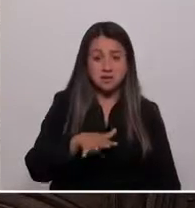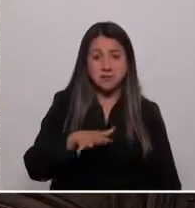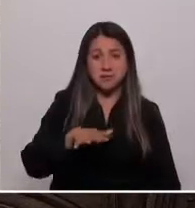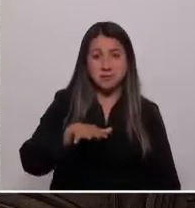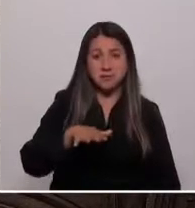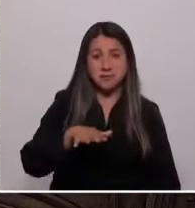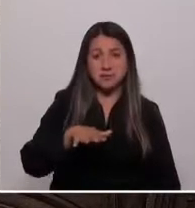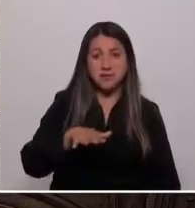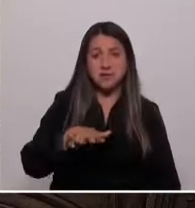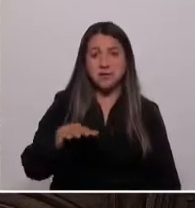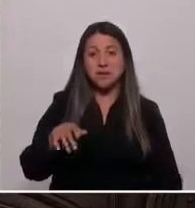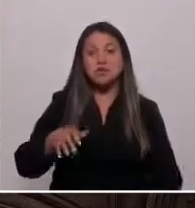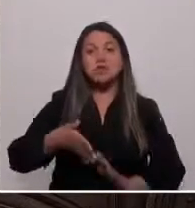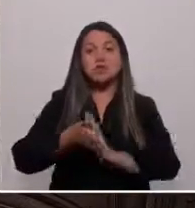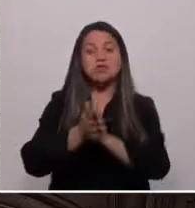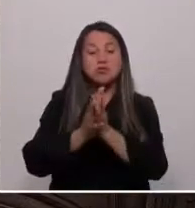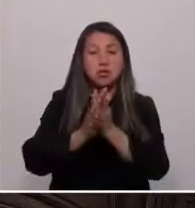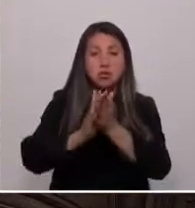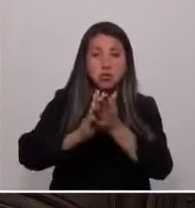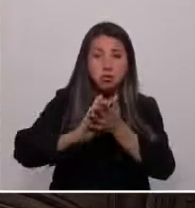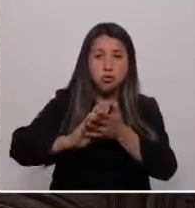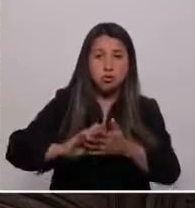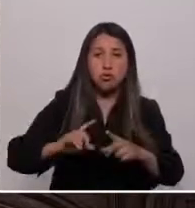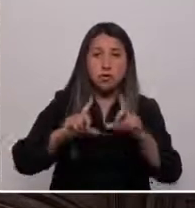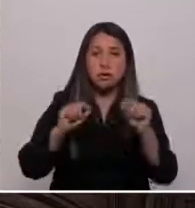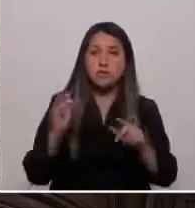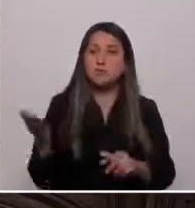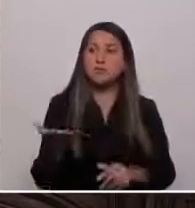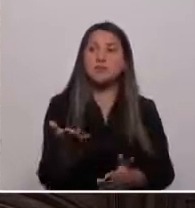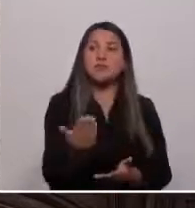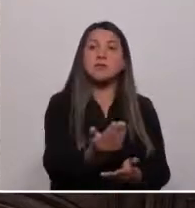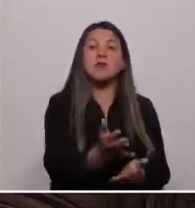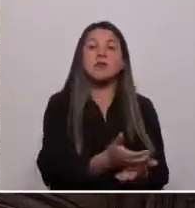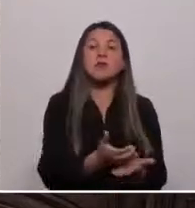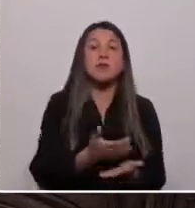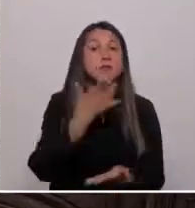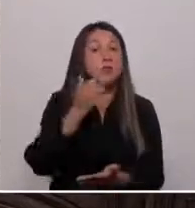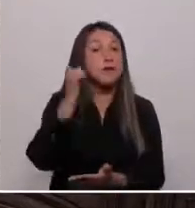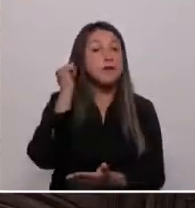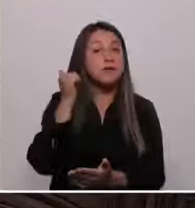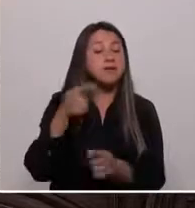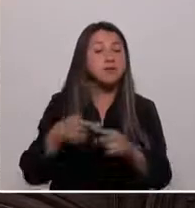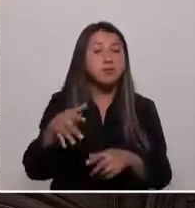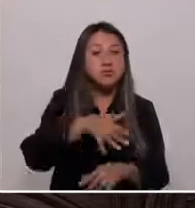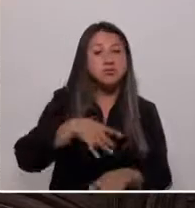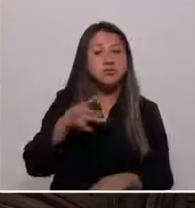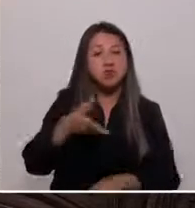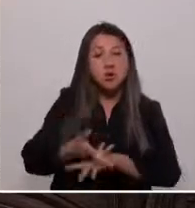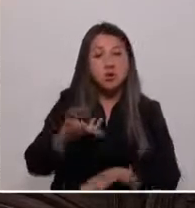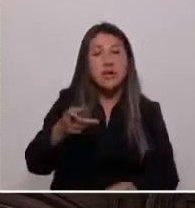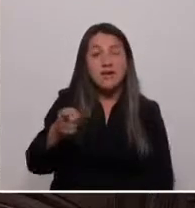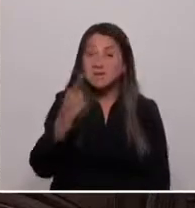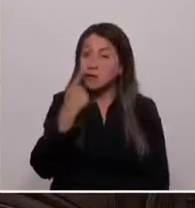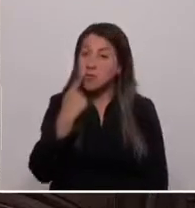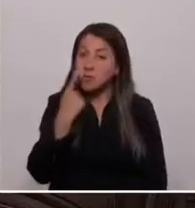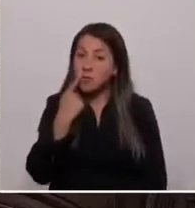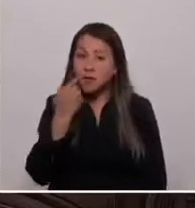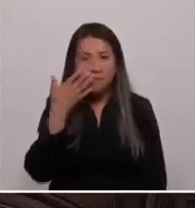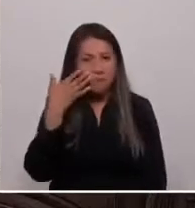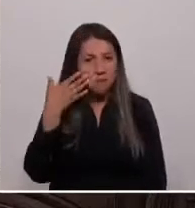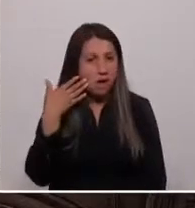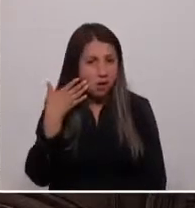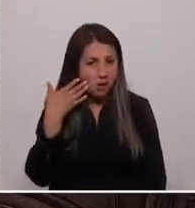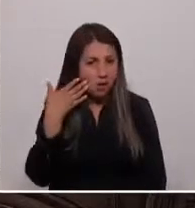garzón con todas las facturas. Porque hasta solo ayer, para la sociedad, solo existía ese hombre blanco de buenos